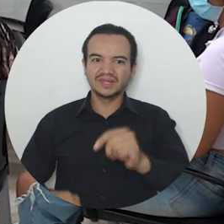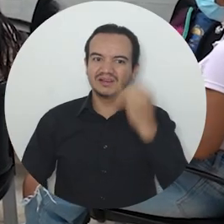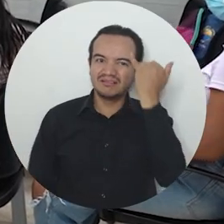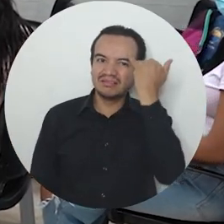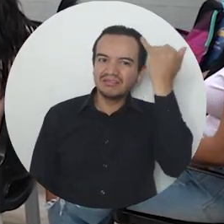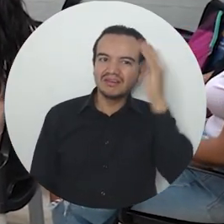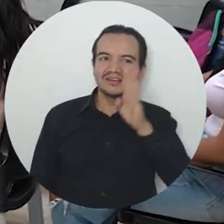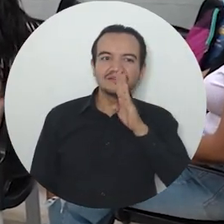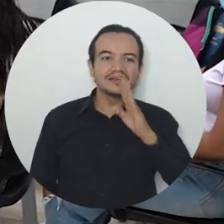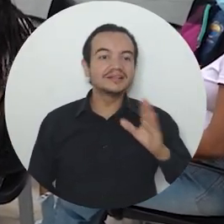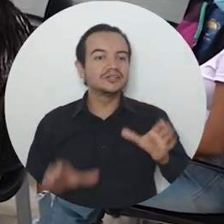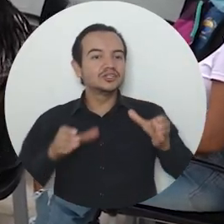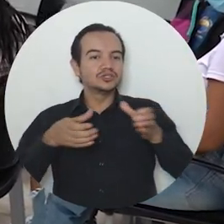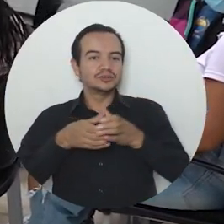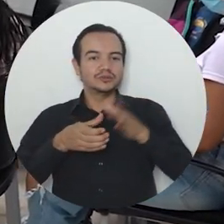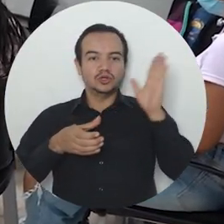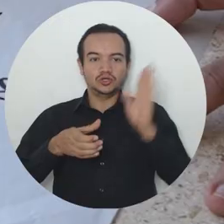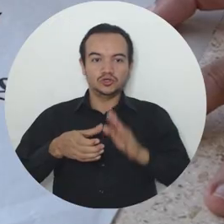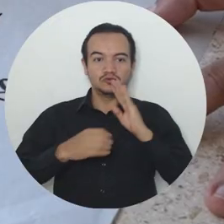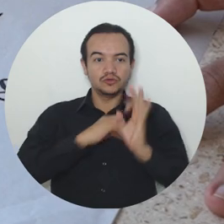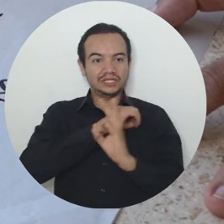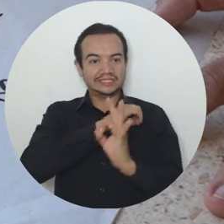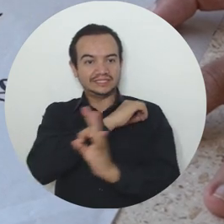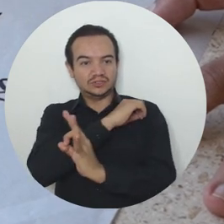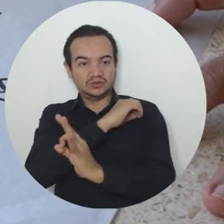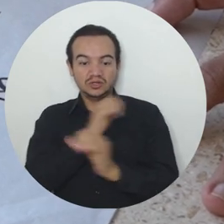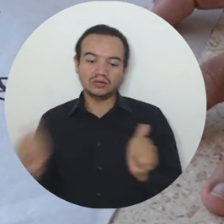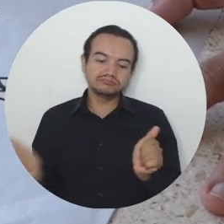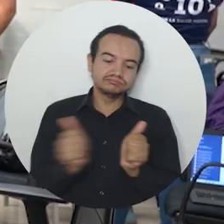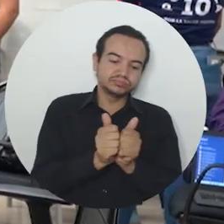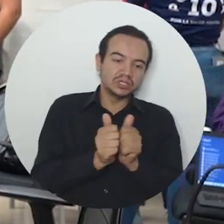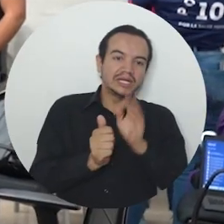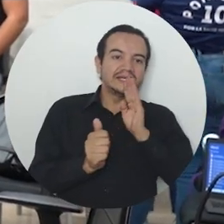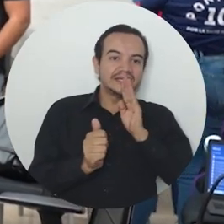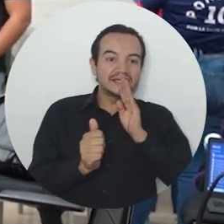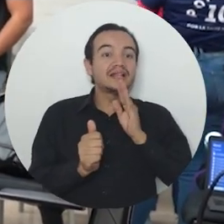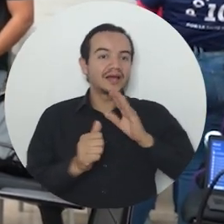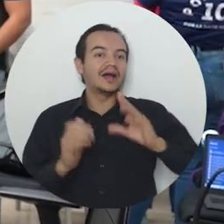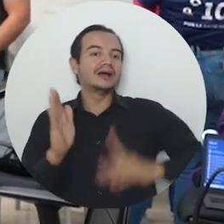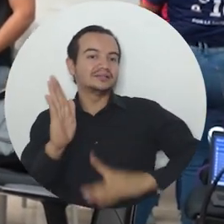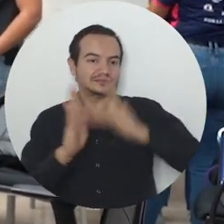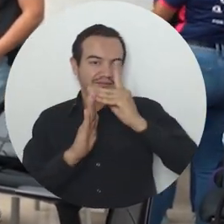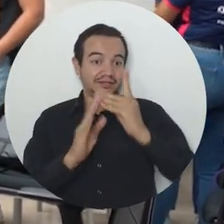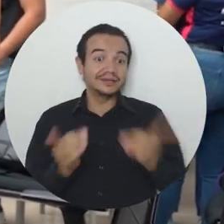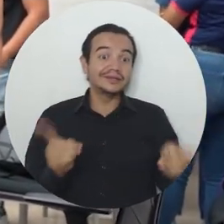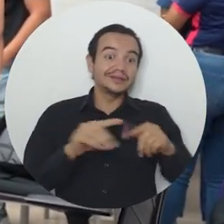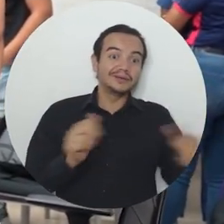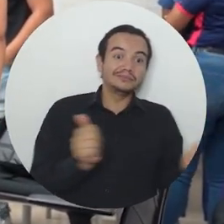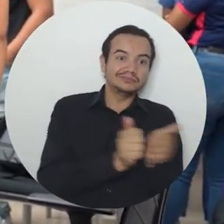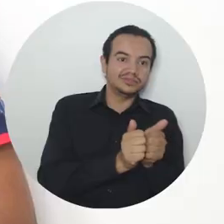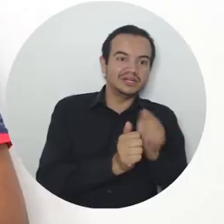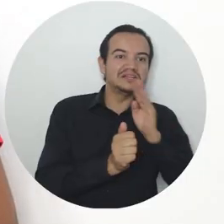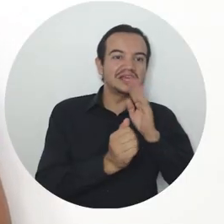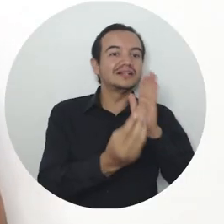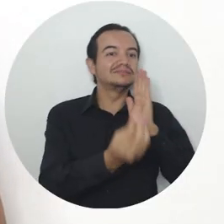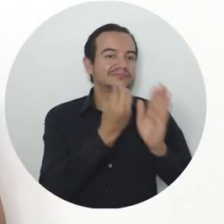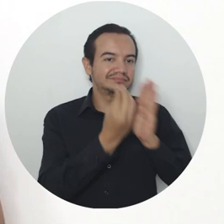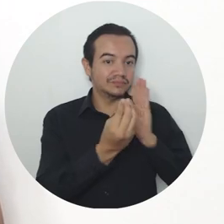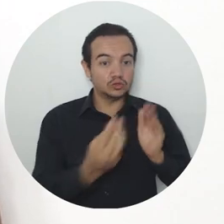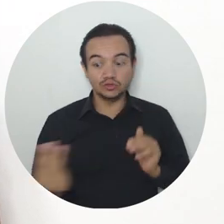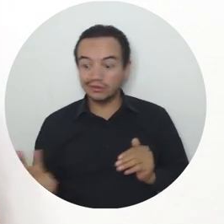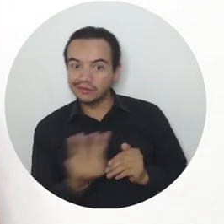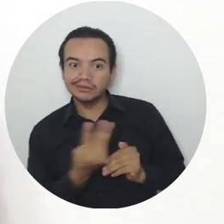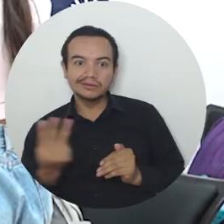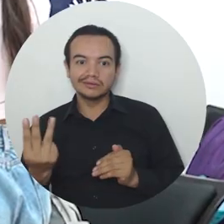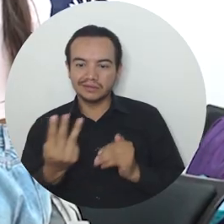Esta es una iniciativa liderada por el Programa de Atención Psicológica en conjunto con la Dirección de Desarrollo Estudiantil y la Dirección de